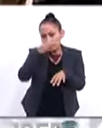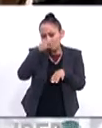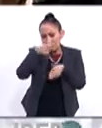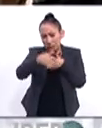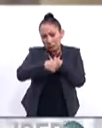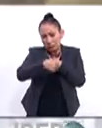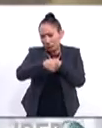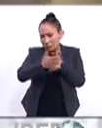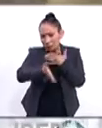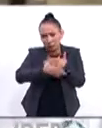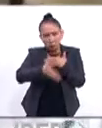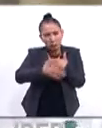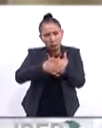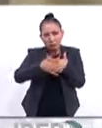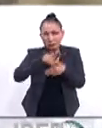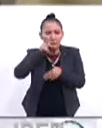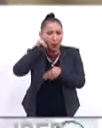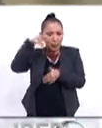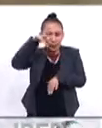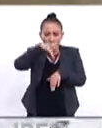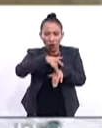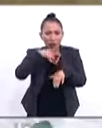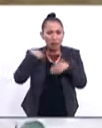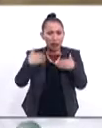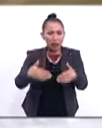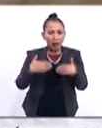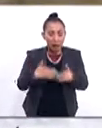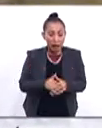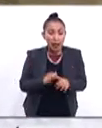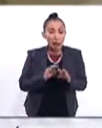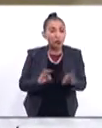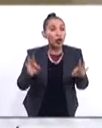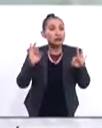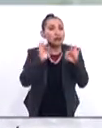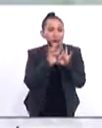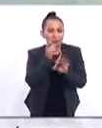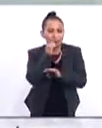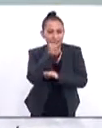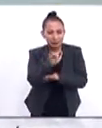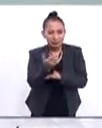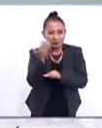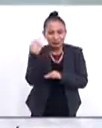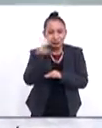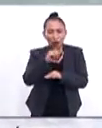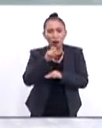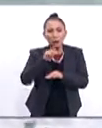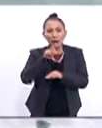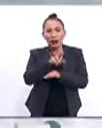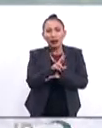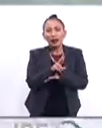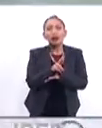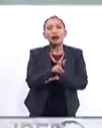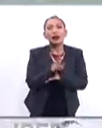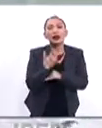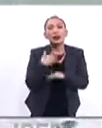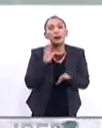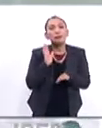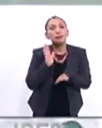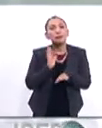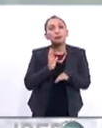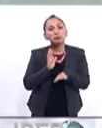son para que ya Francisco esté en suelo panameño importante como lo decía Omar previamente temas